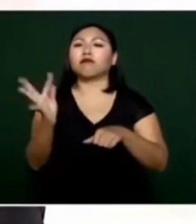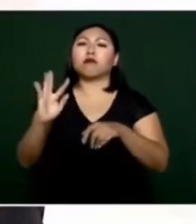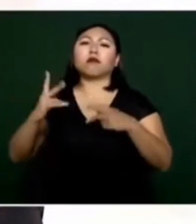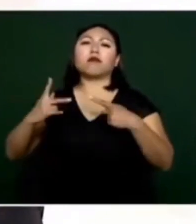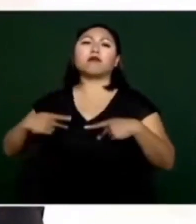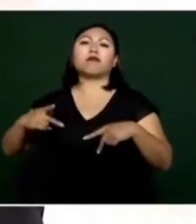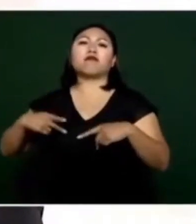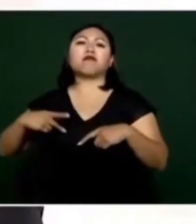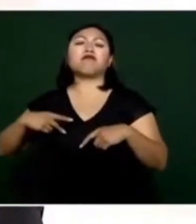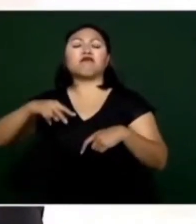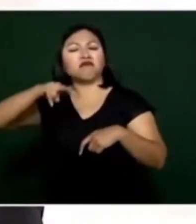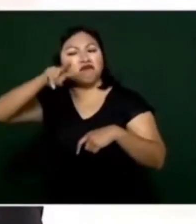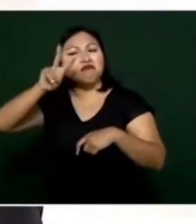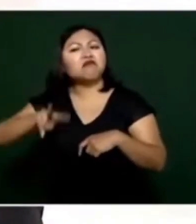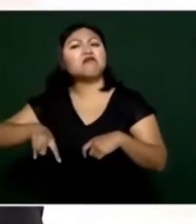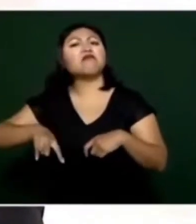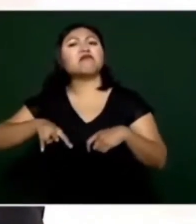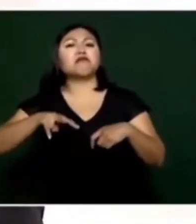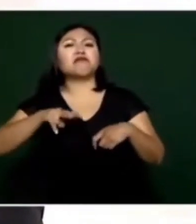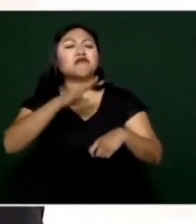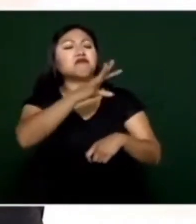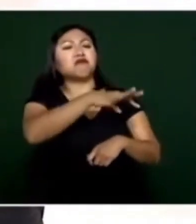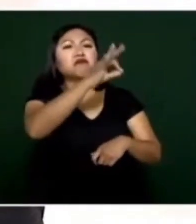bueno ni yo tampoco presidente